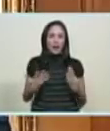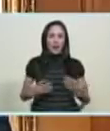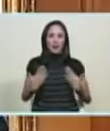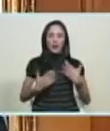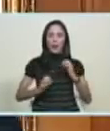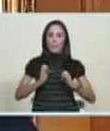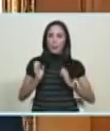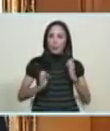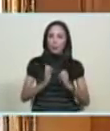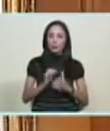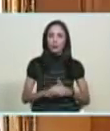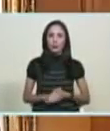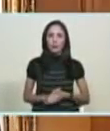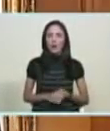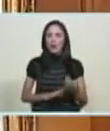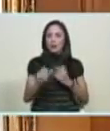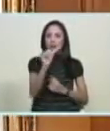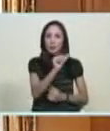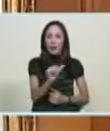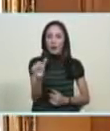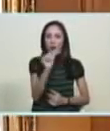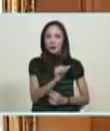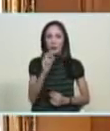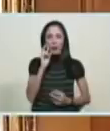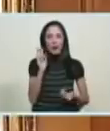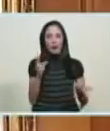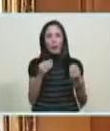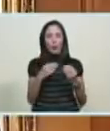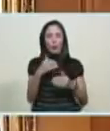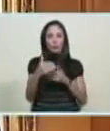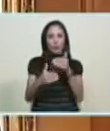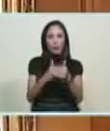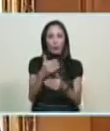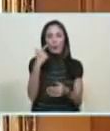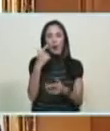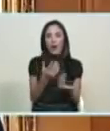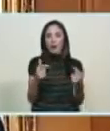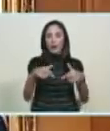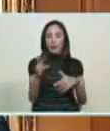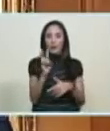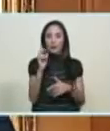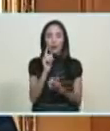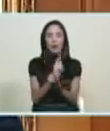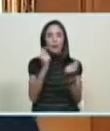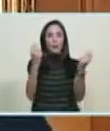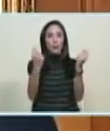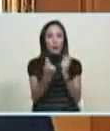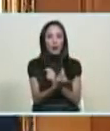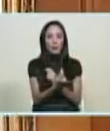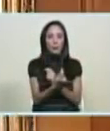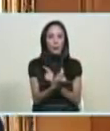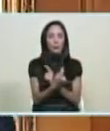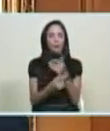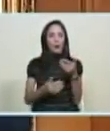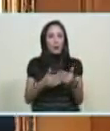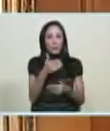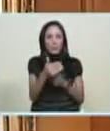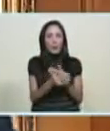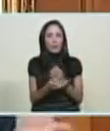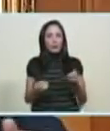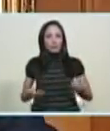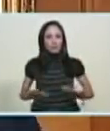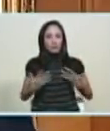porque cada día que pasa vamos viéndole la cara a la nueva realidad venezolana vamos empujando y